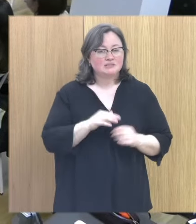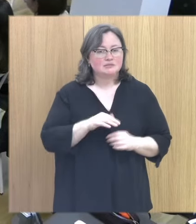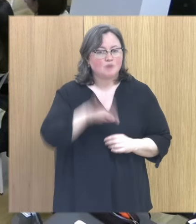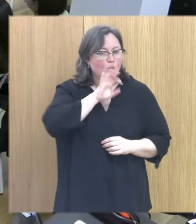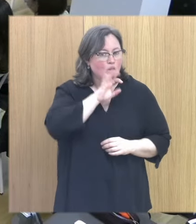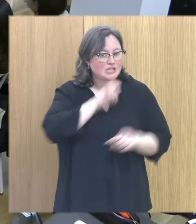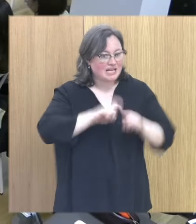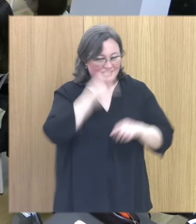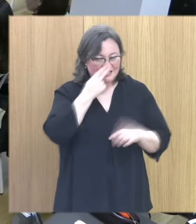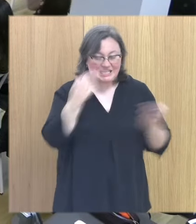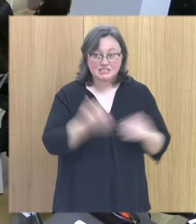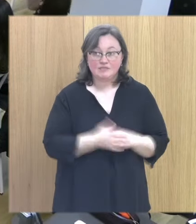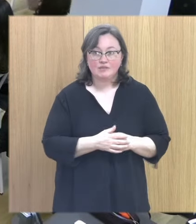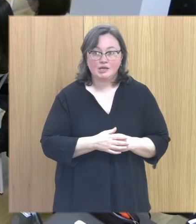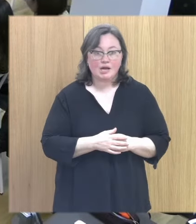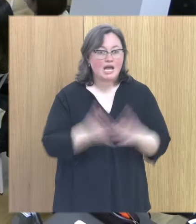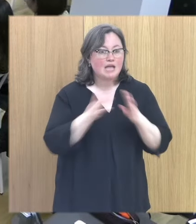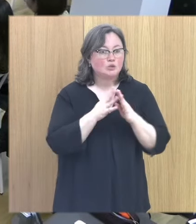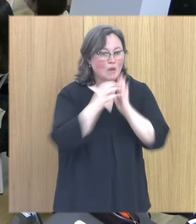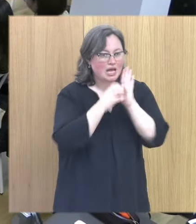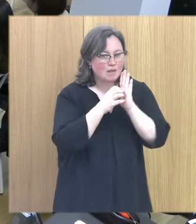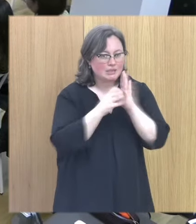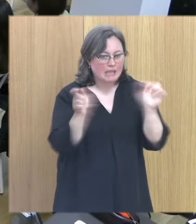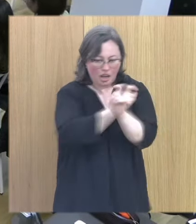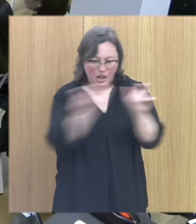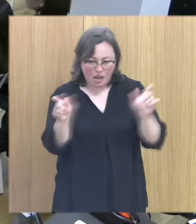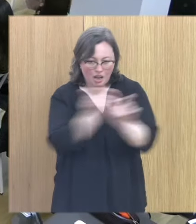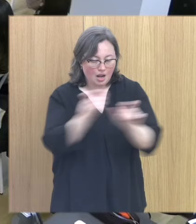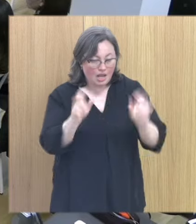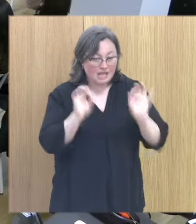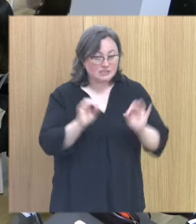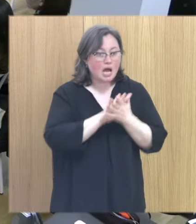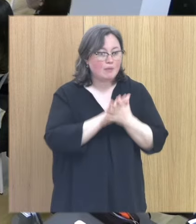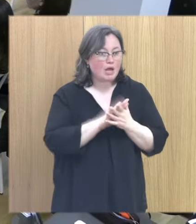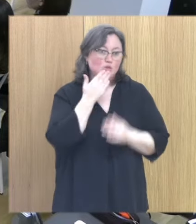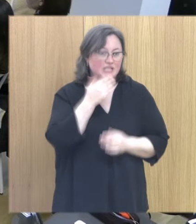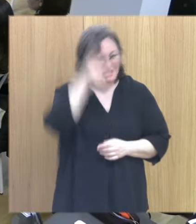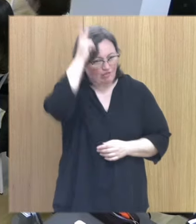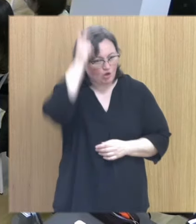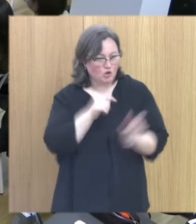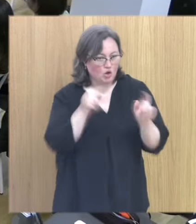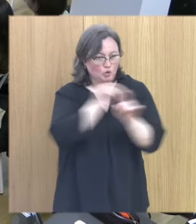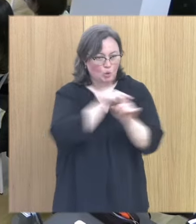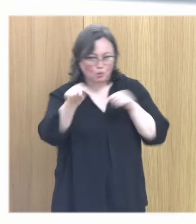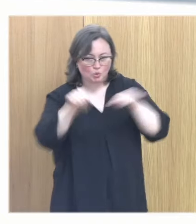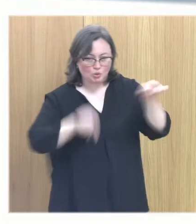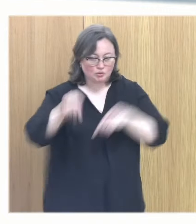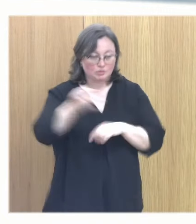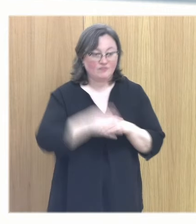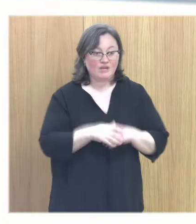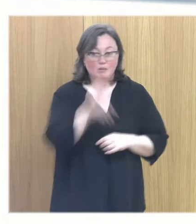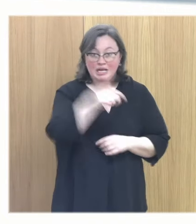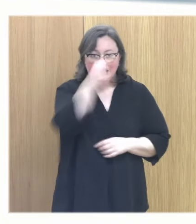muy interesante que es que cambian la estructura gramatical de las frases hablan a lo indio los niños que llevan